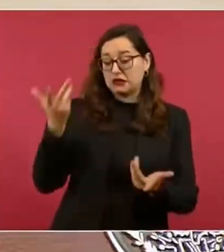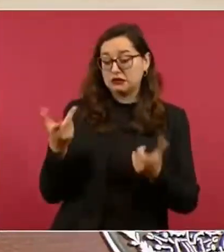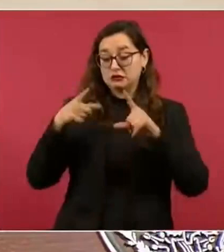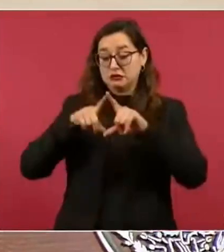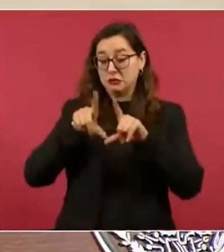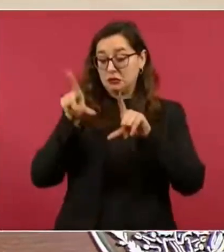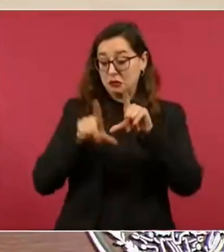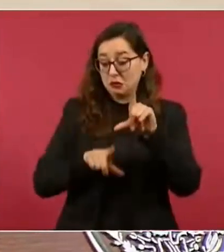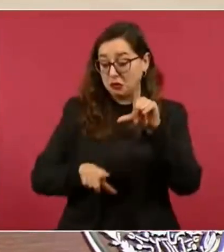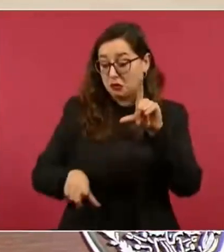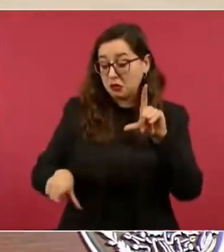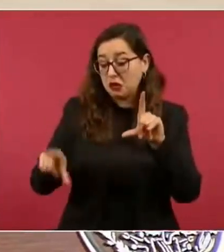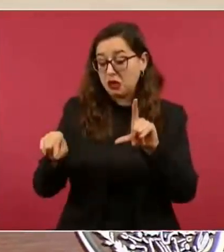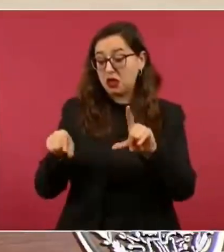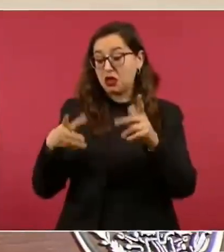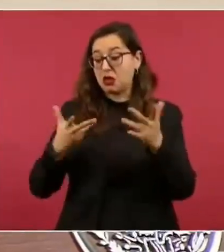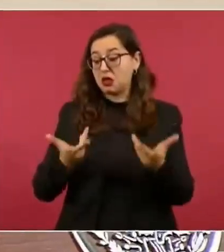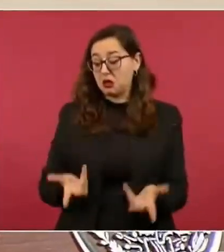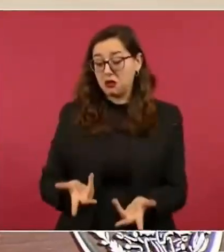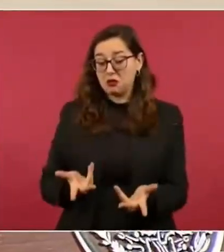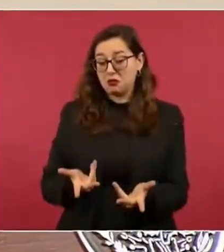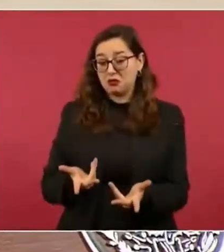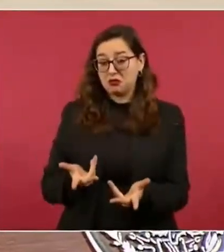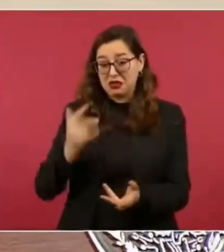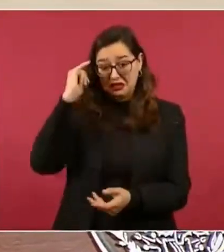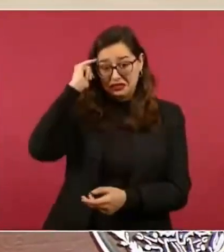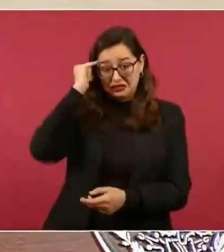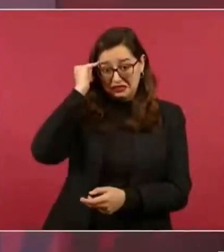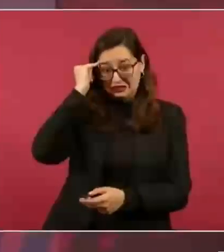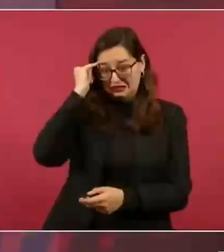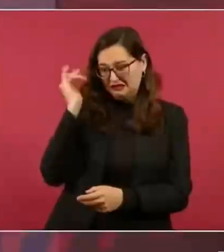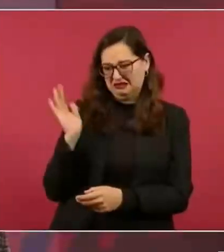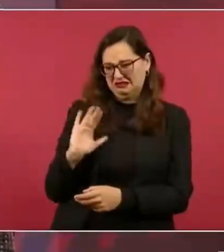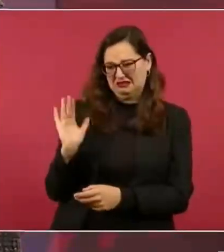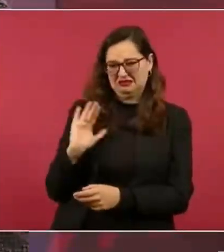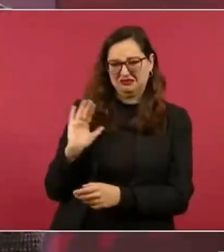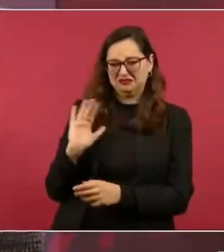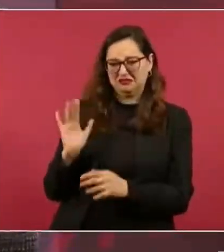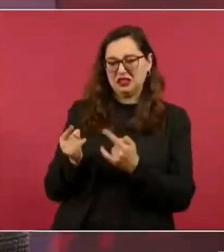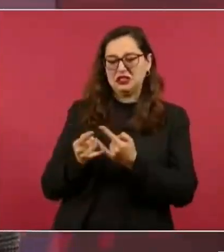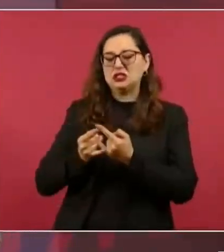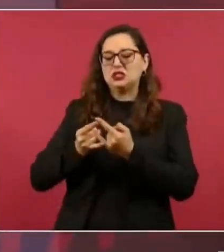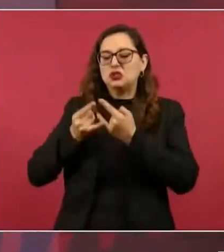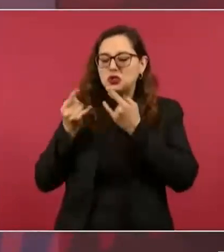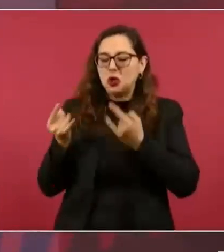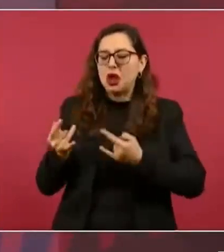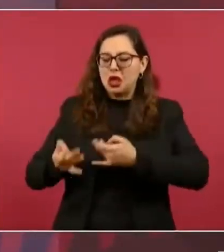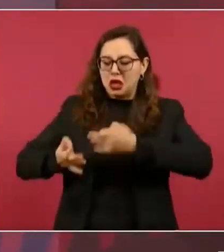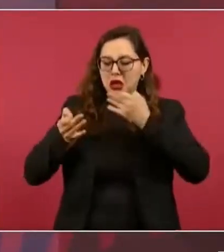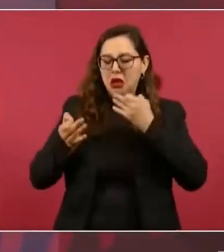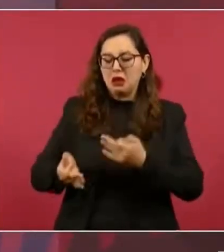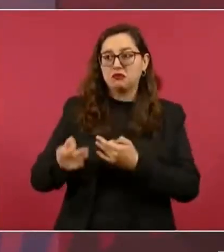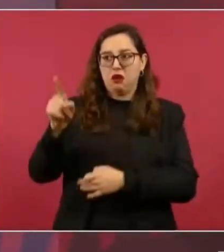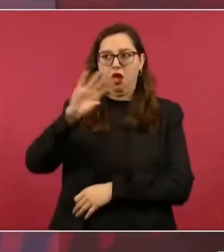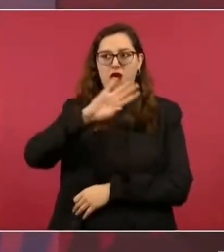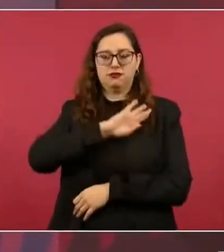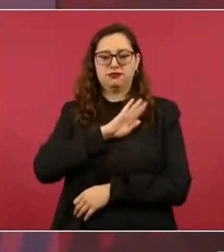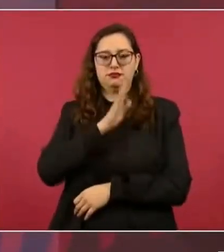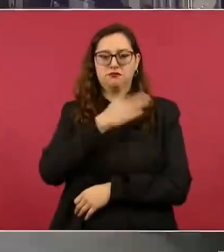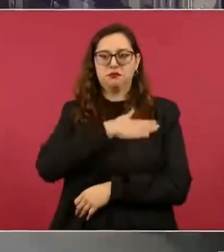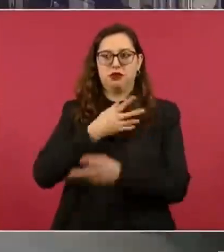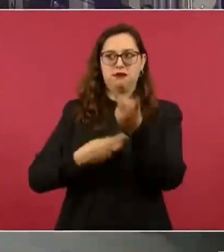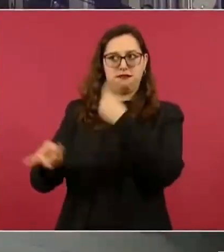con la conquista y a partir de ahí se hizo